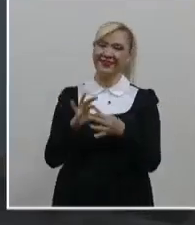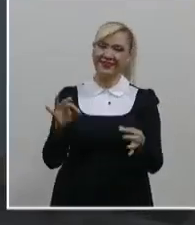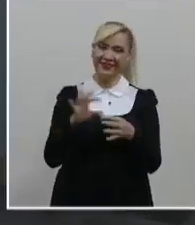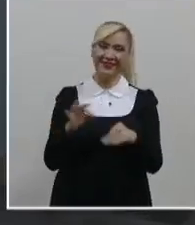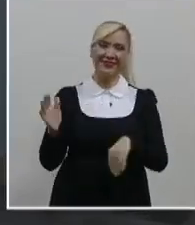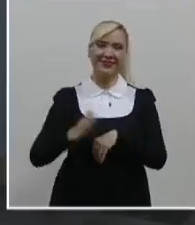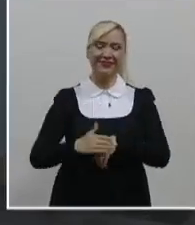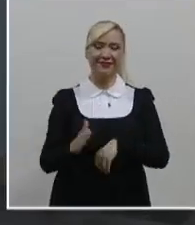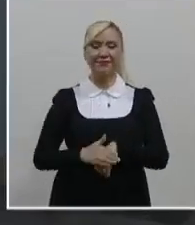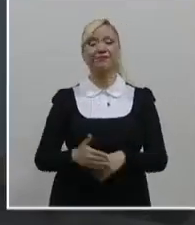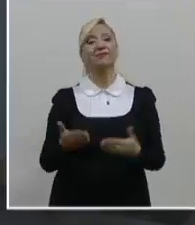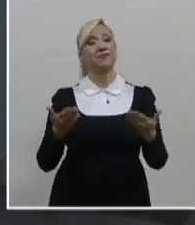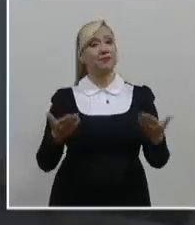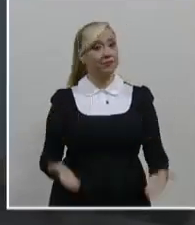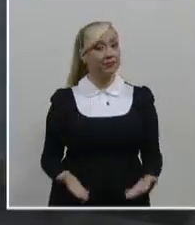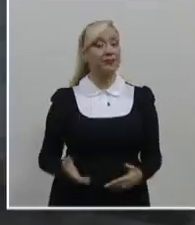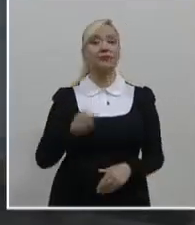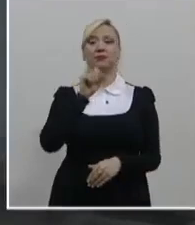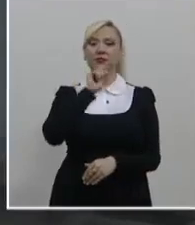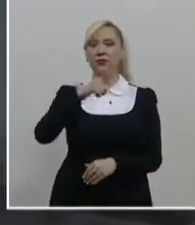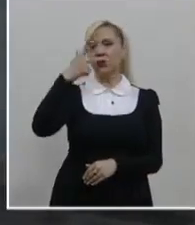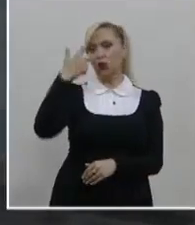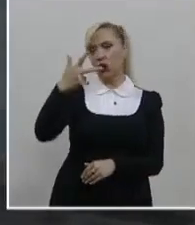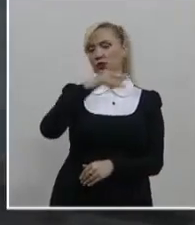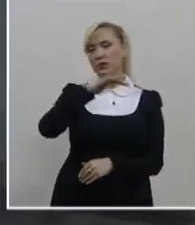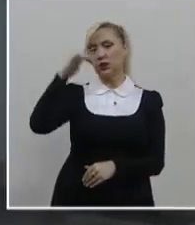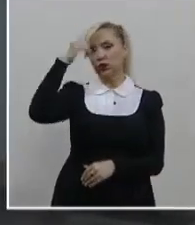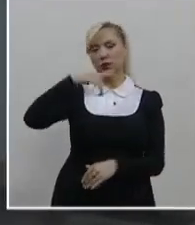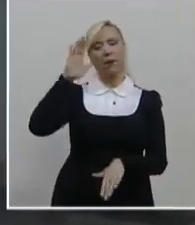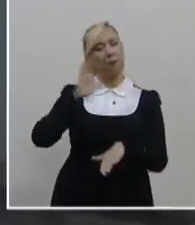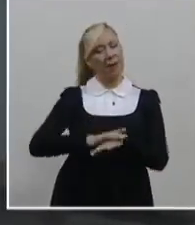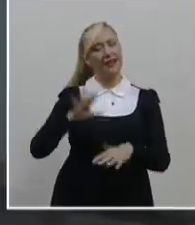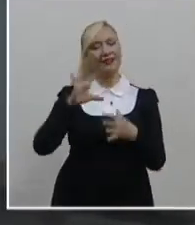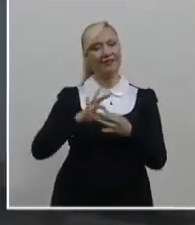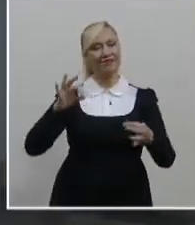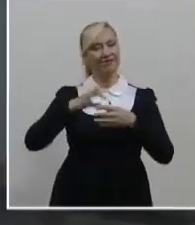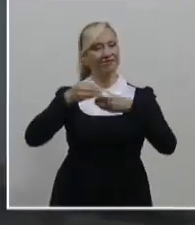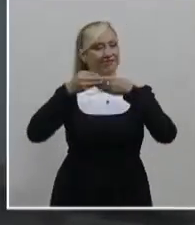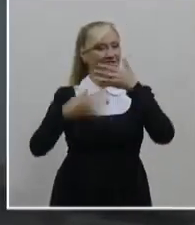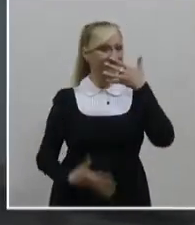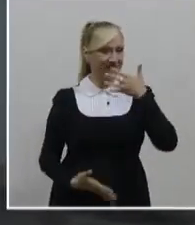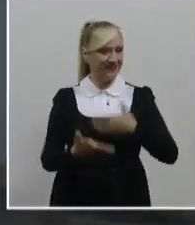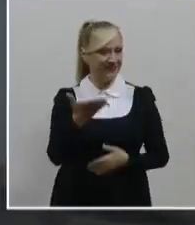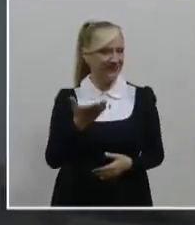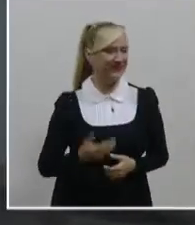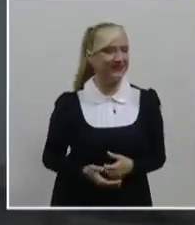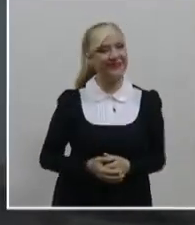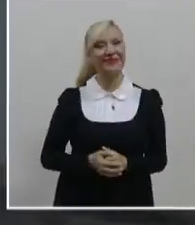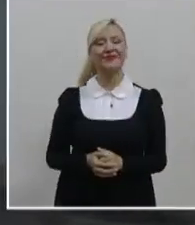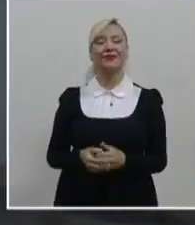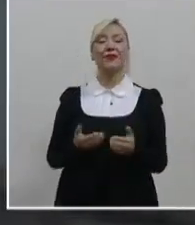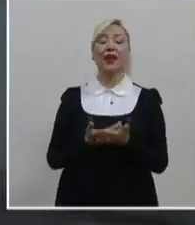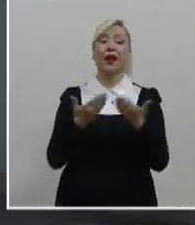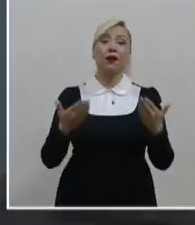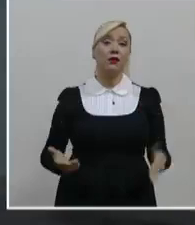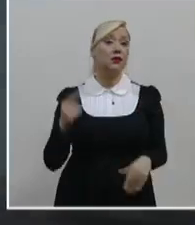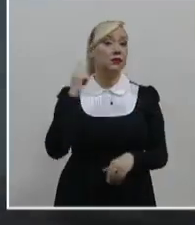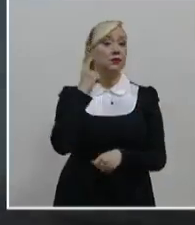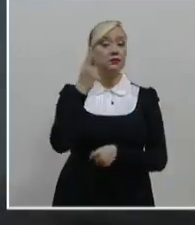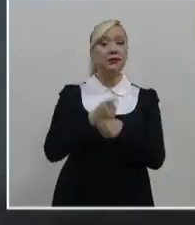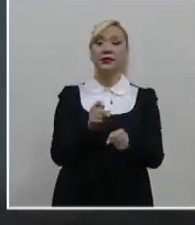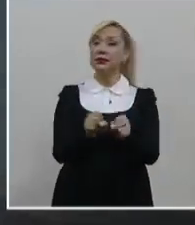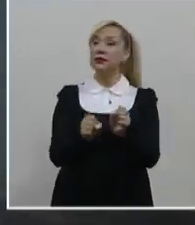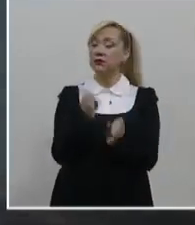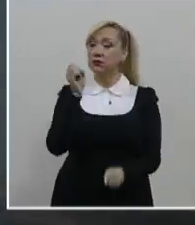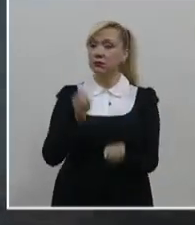información y, como siempre, los detalles en punto de las 8.30 de la noche en nuestro noticiario nocturno. Seguimos con las noticias porque la primera sala